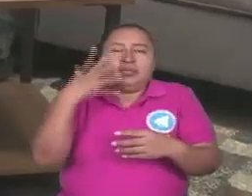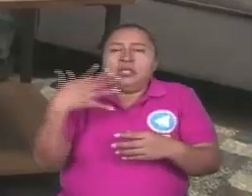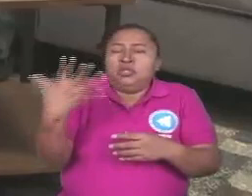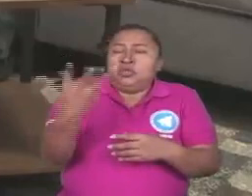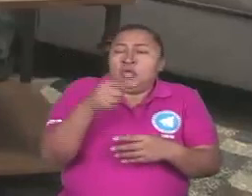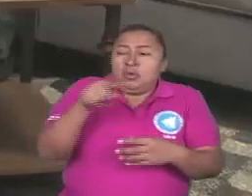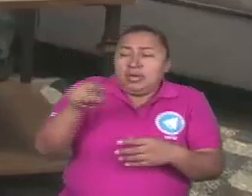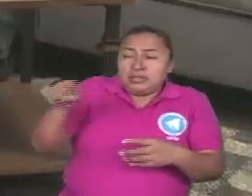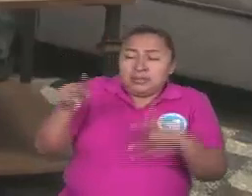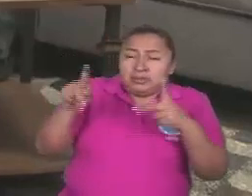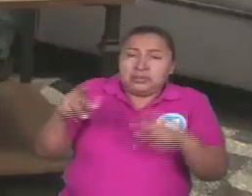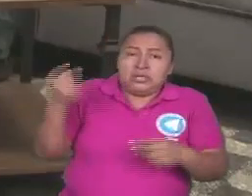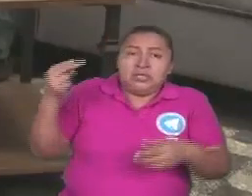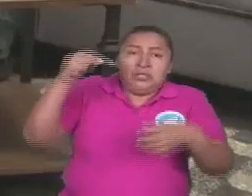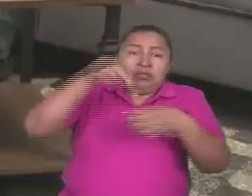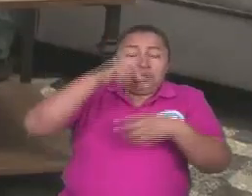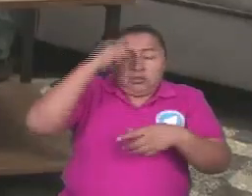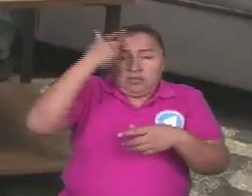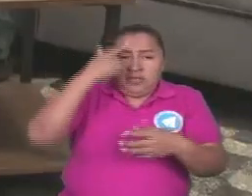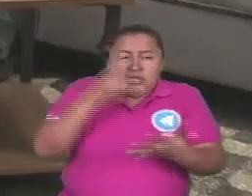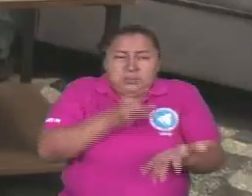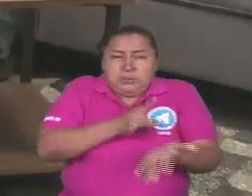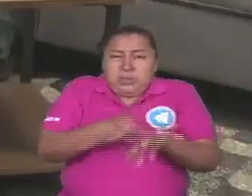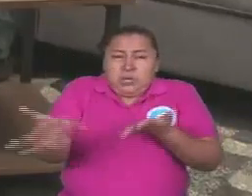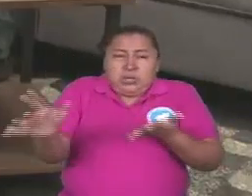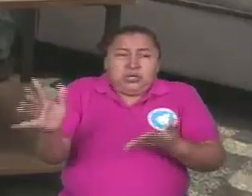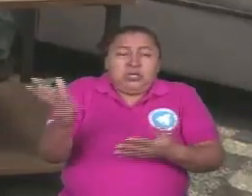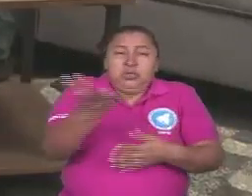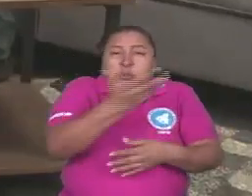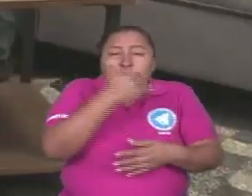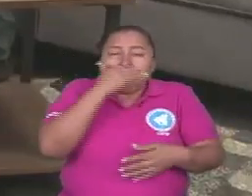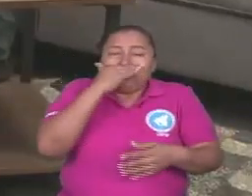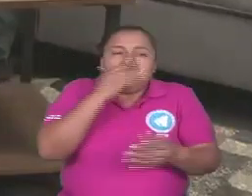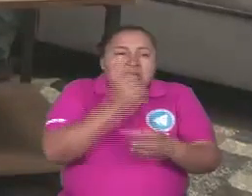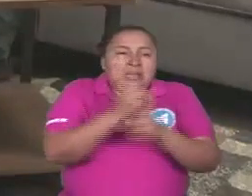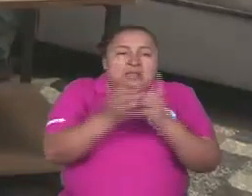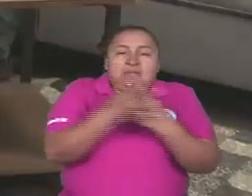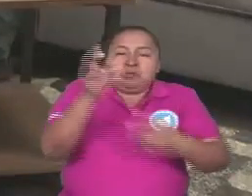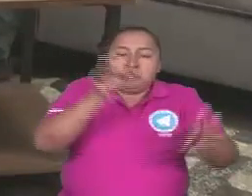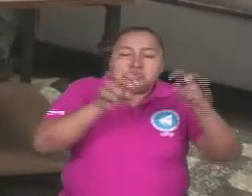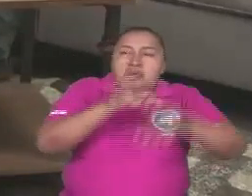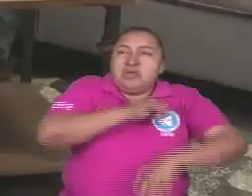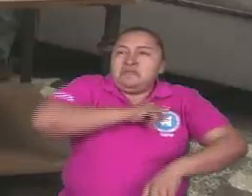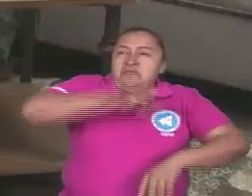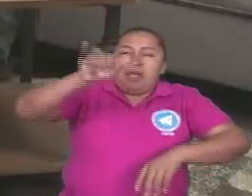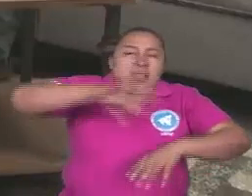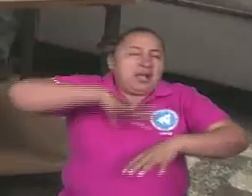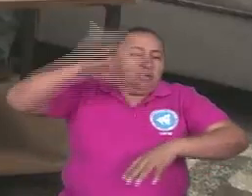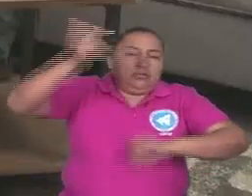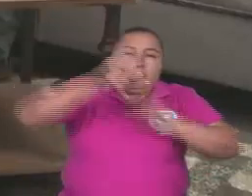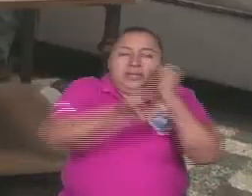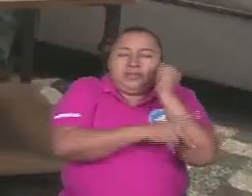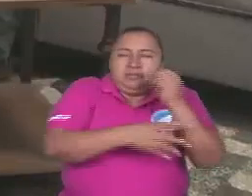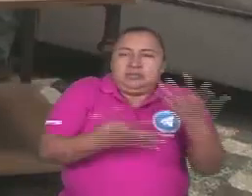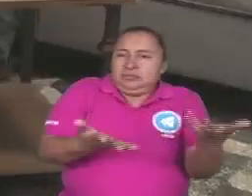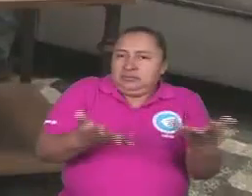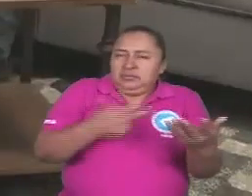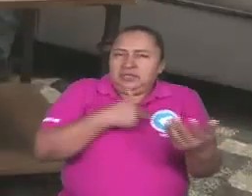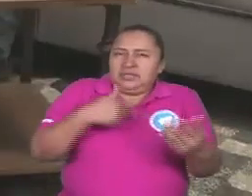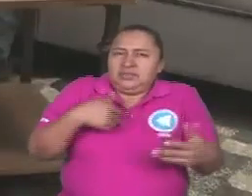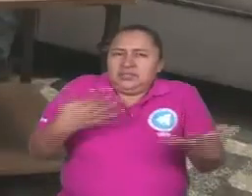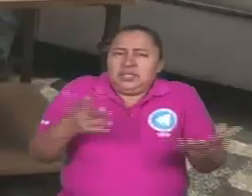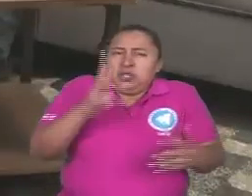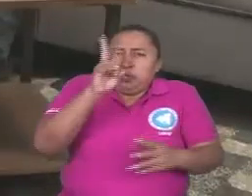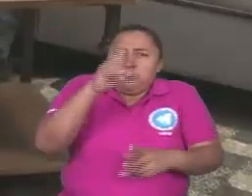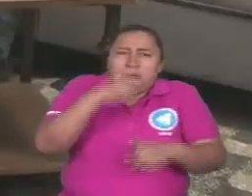fascistas en el gobierno, y con odio, y diciendo que todos los andinistas tienen que irse en un avión fuera del país. Van a sacar a dos